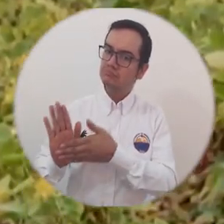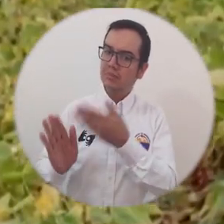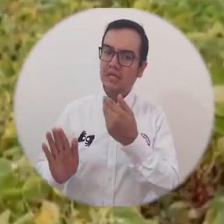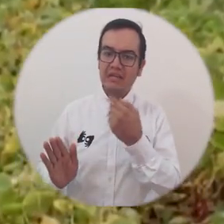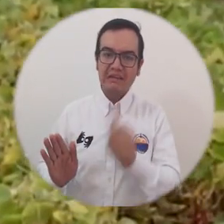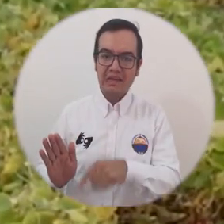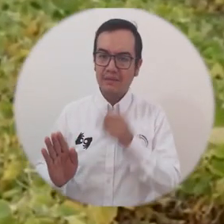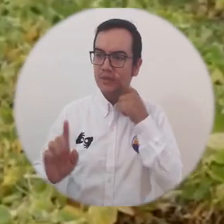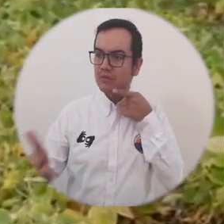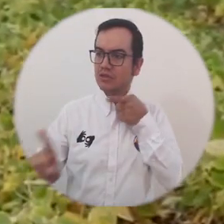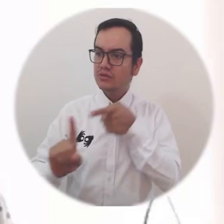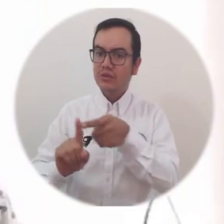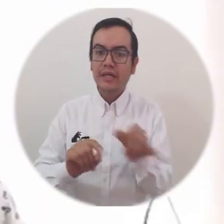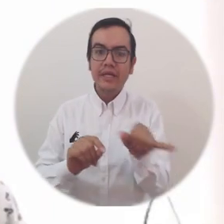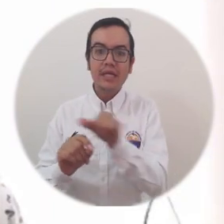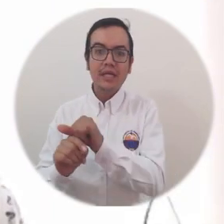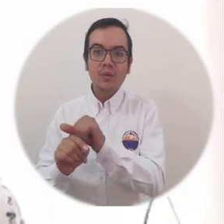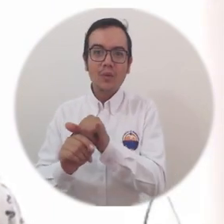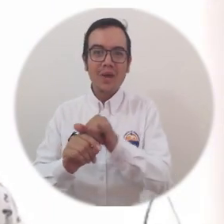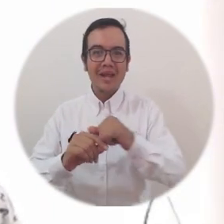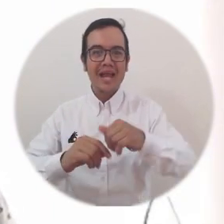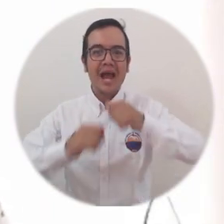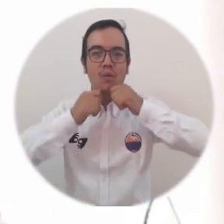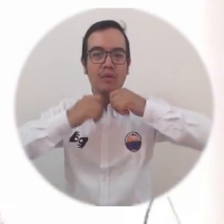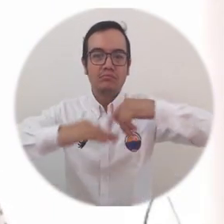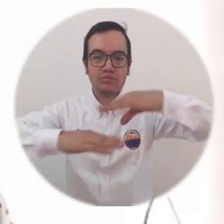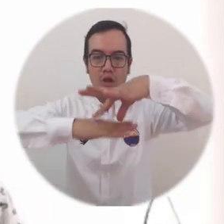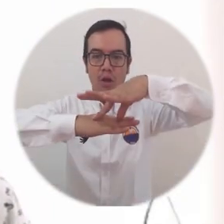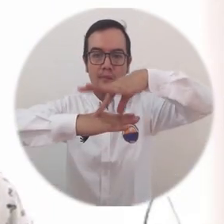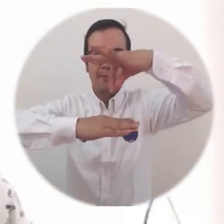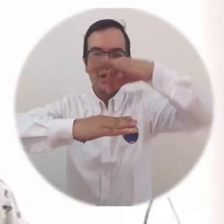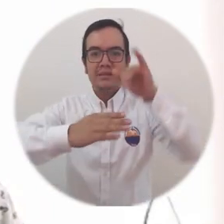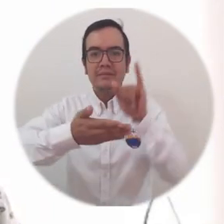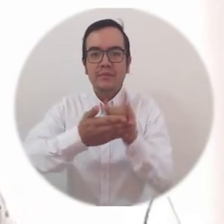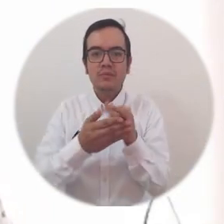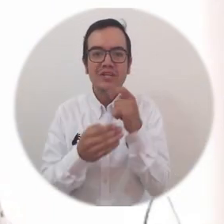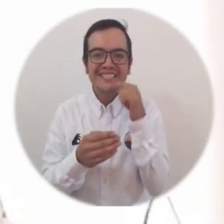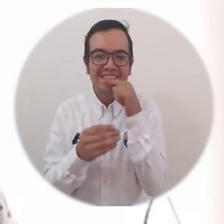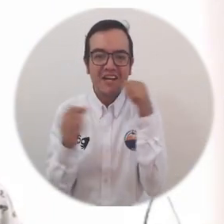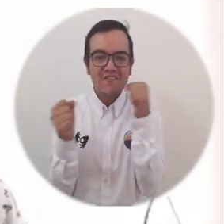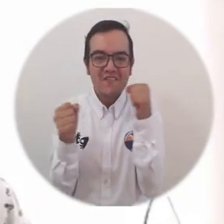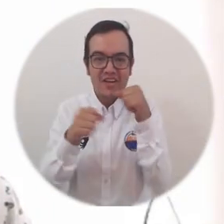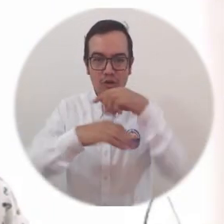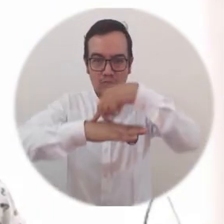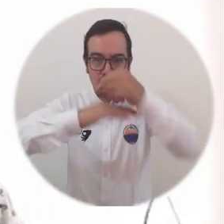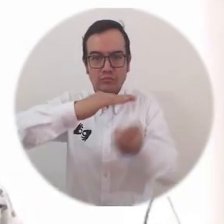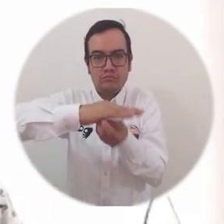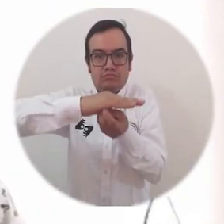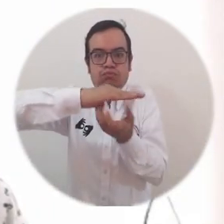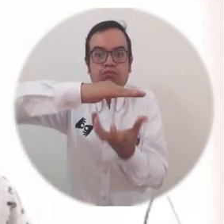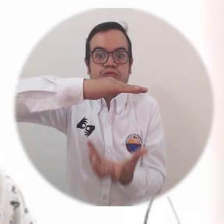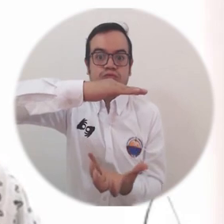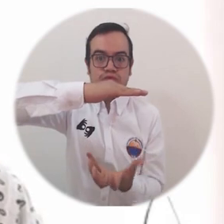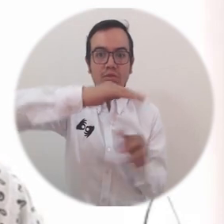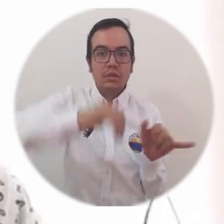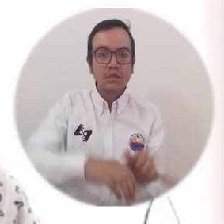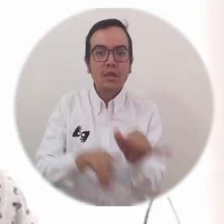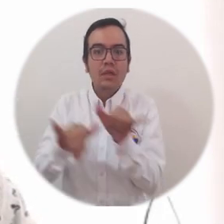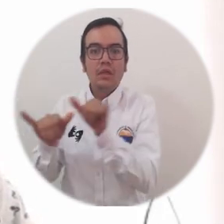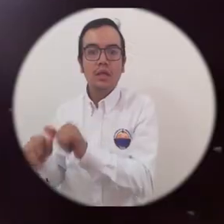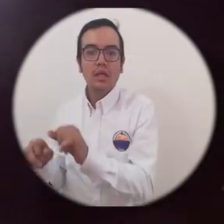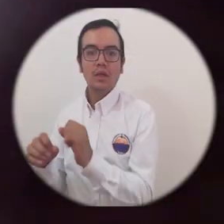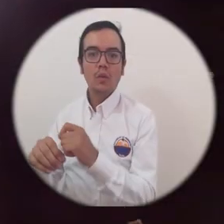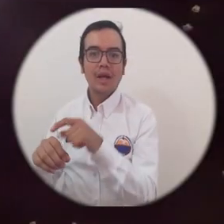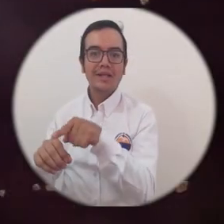pandemia es sólo la punta de un gran iceberg que es el cambio climático y que si todos logramos